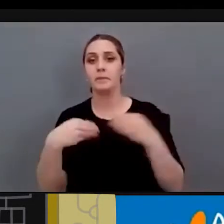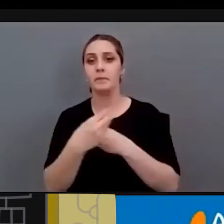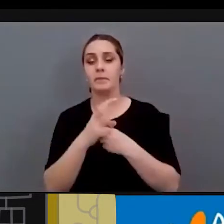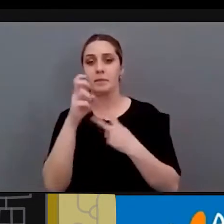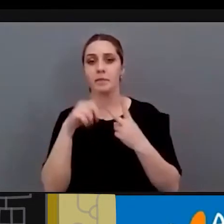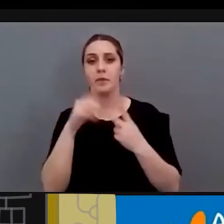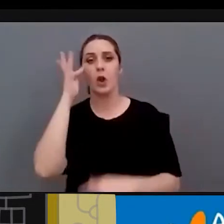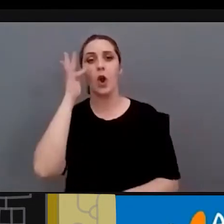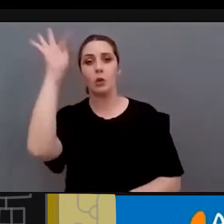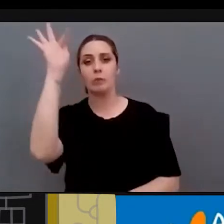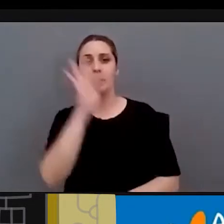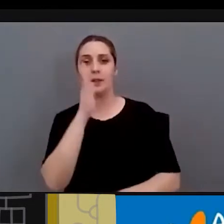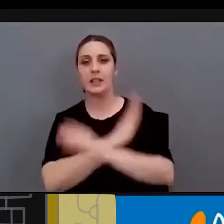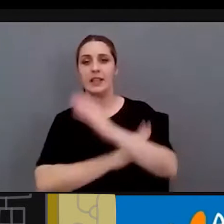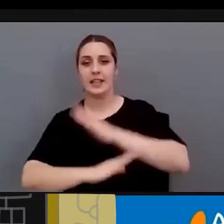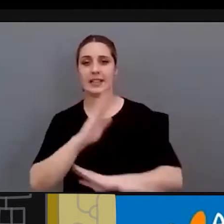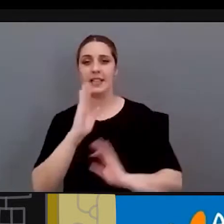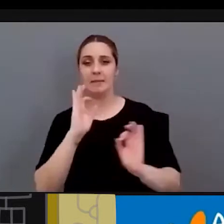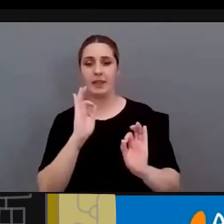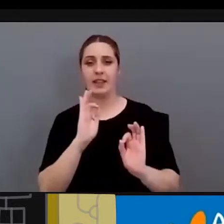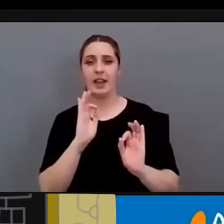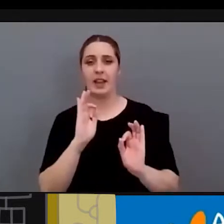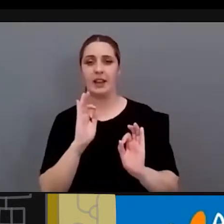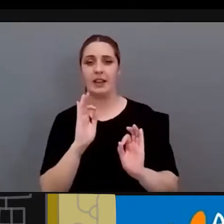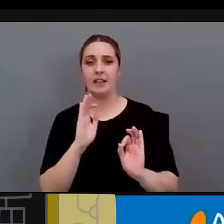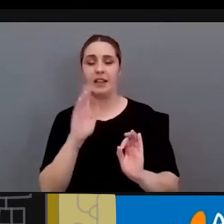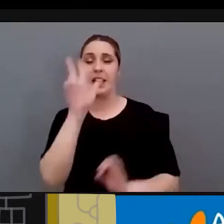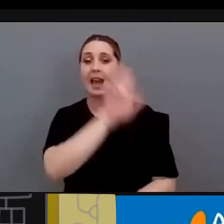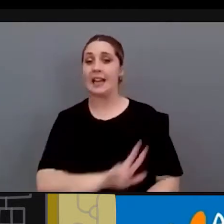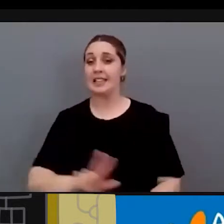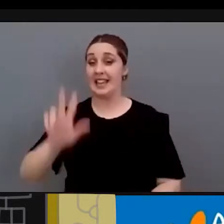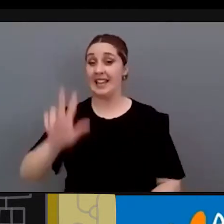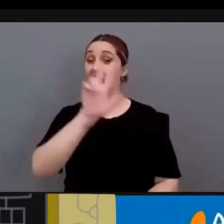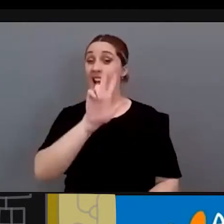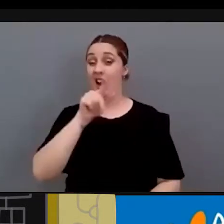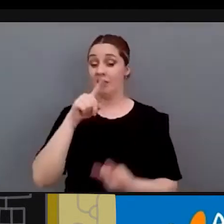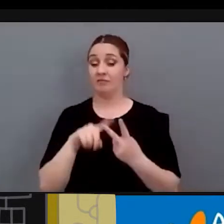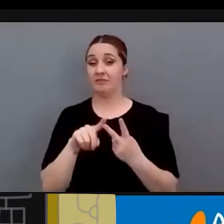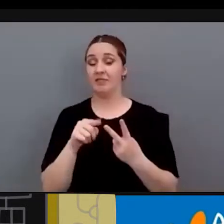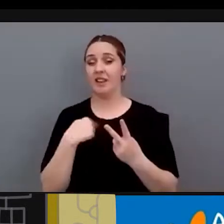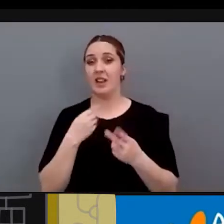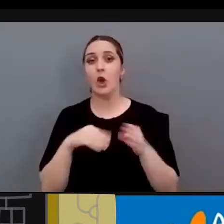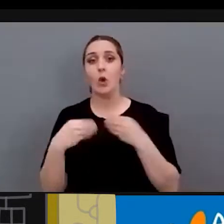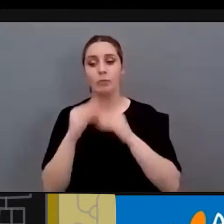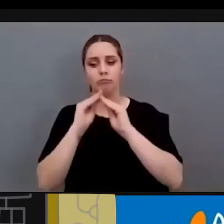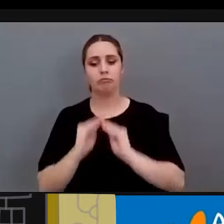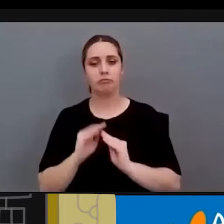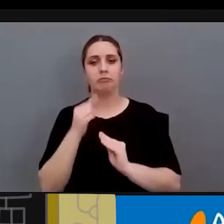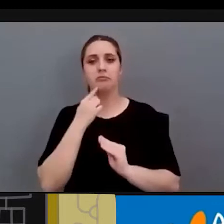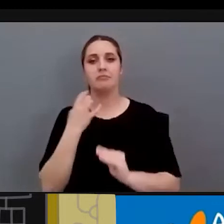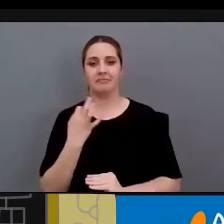Observatorio de la Discapacidad, el Observatorio Estatal de Discapacidad, que dice